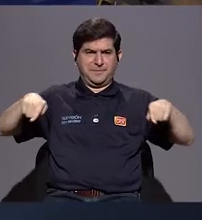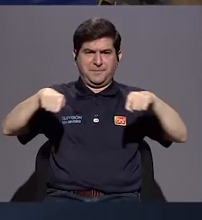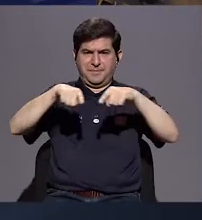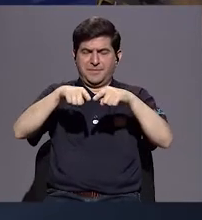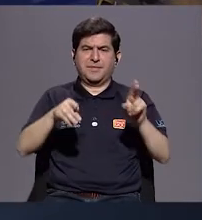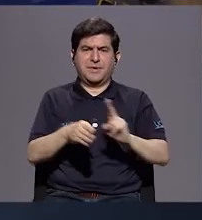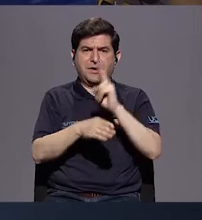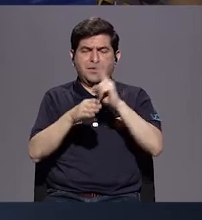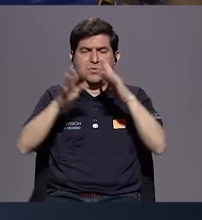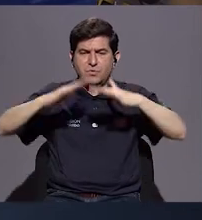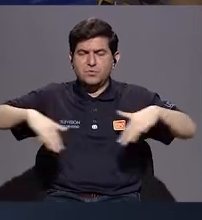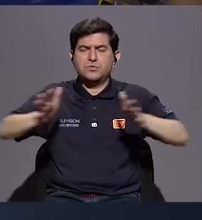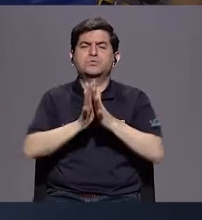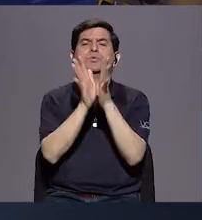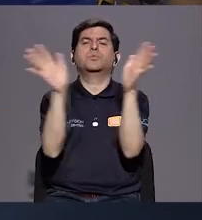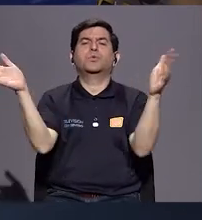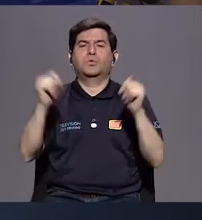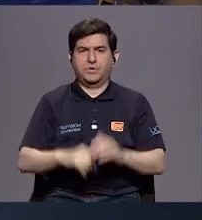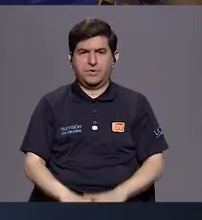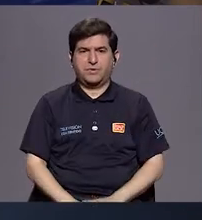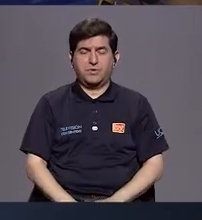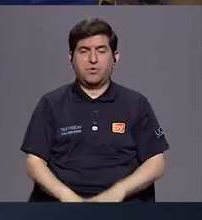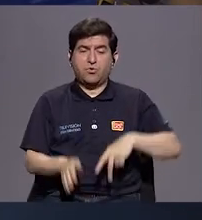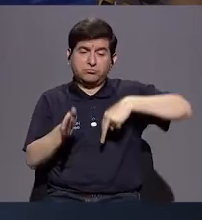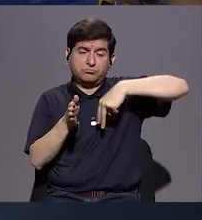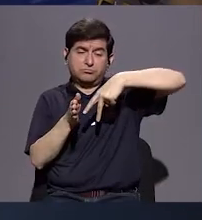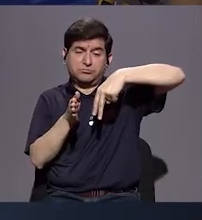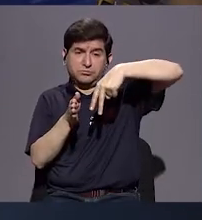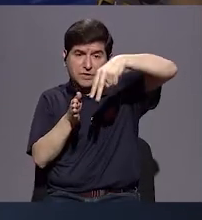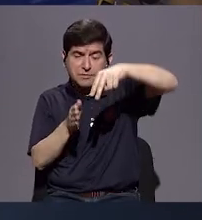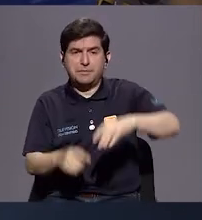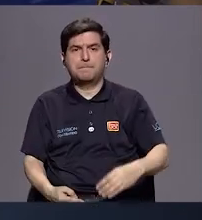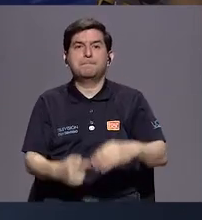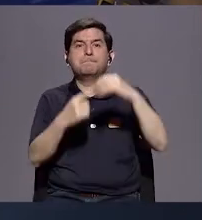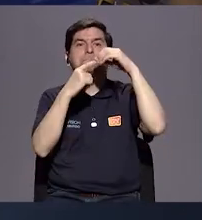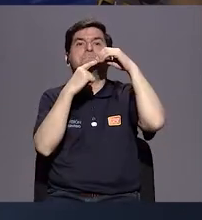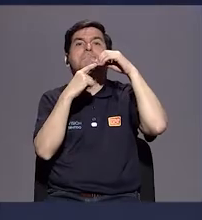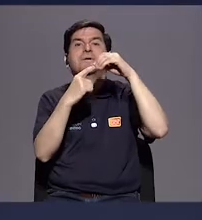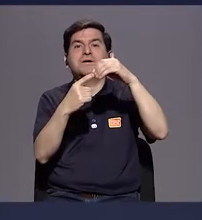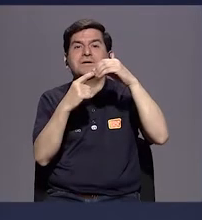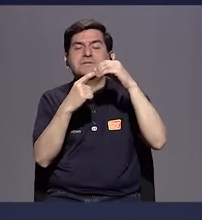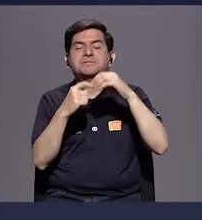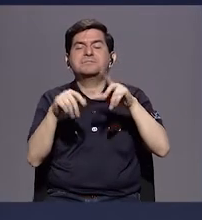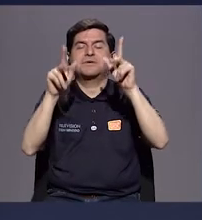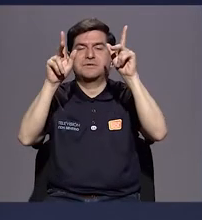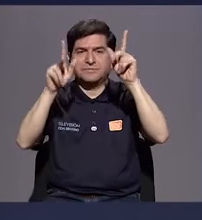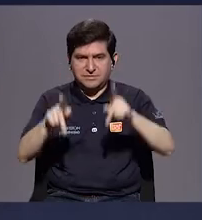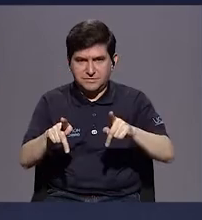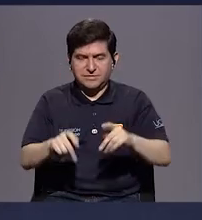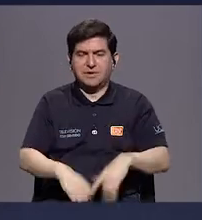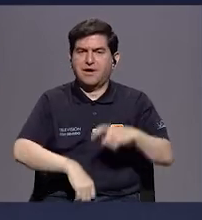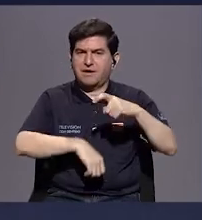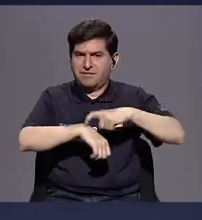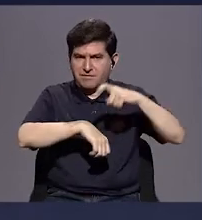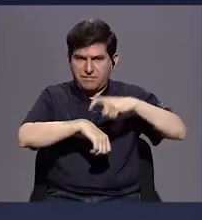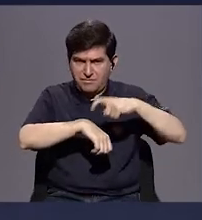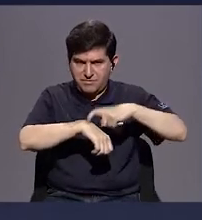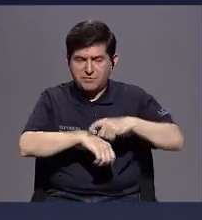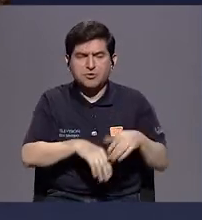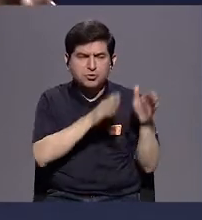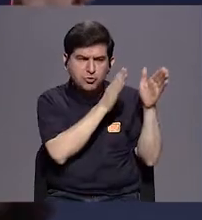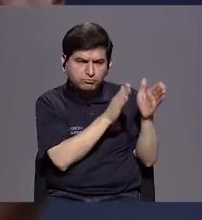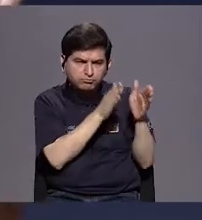uso de los espacios públicos, en donde el peatón sea la principal figura a la hora de